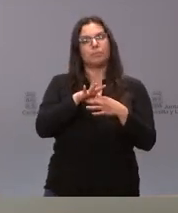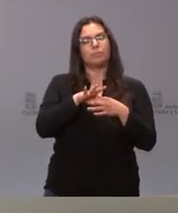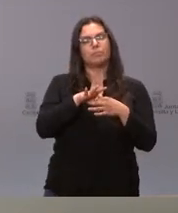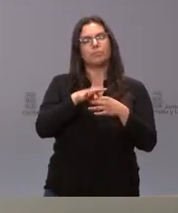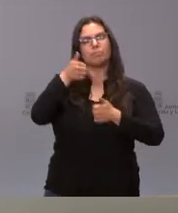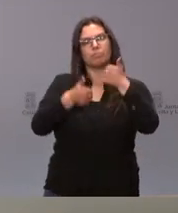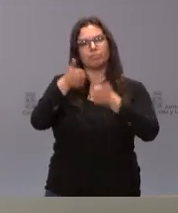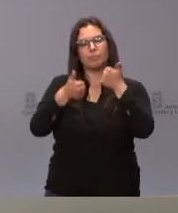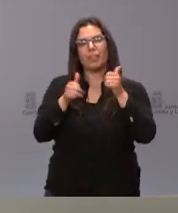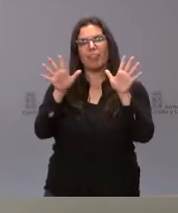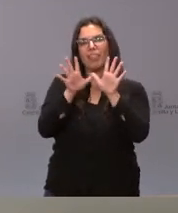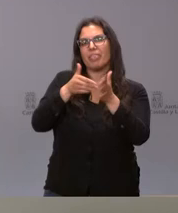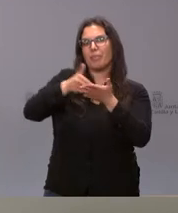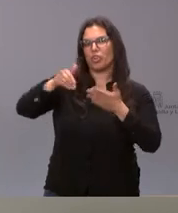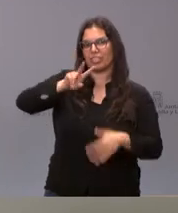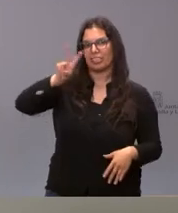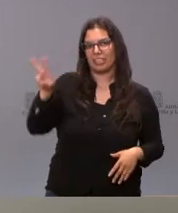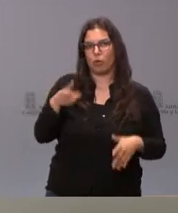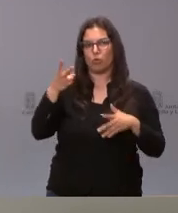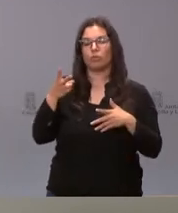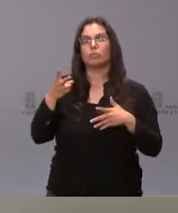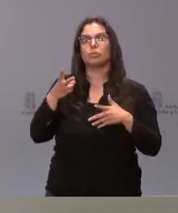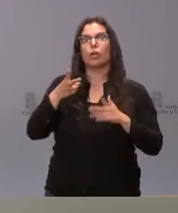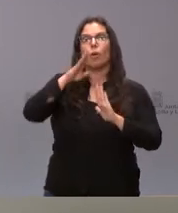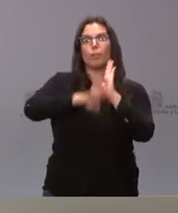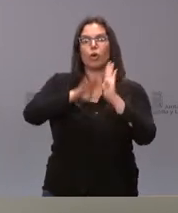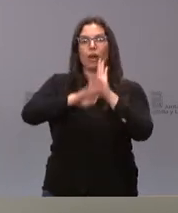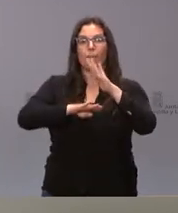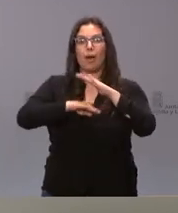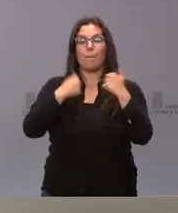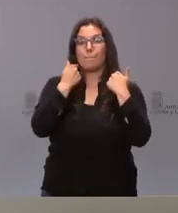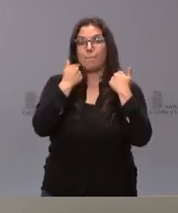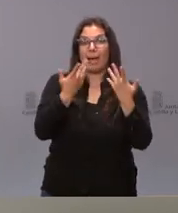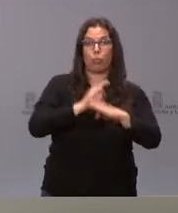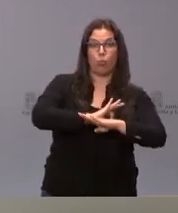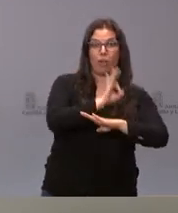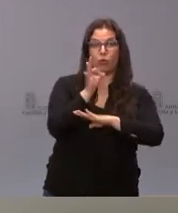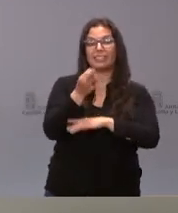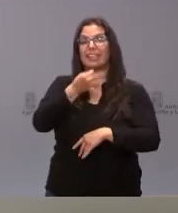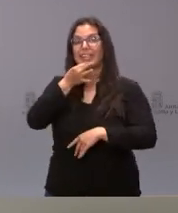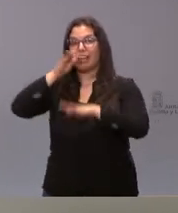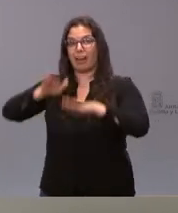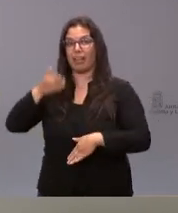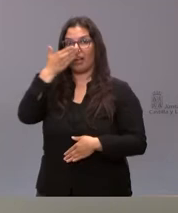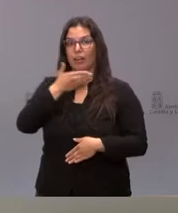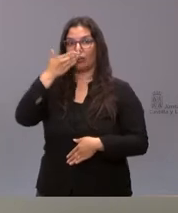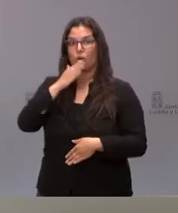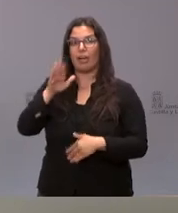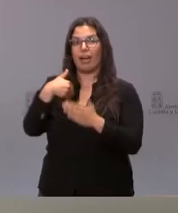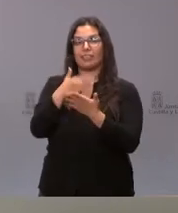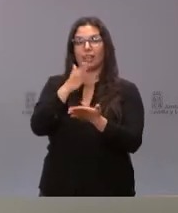valor de 10 millones de euros los programas madrugadores y tardes en el cole hasta el curso 23-24.